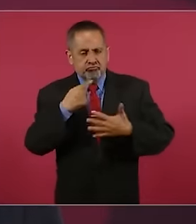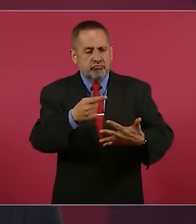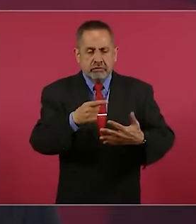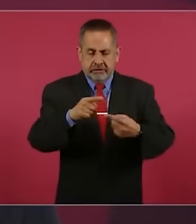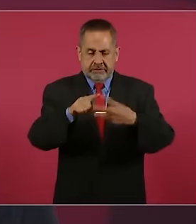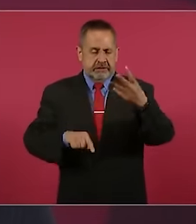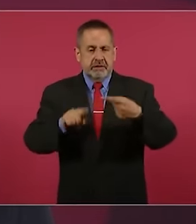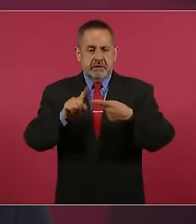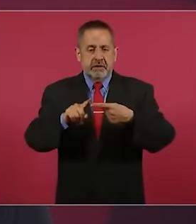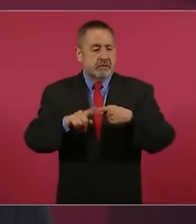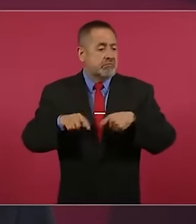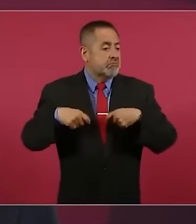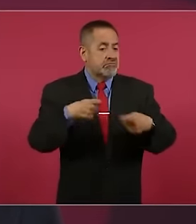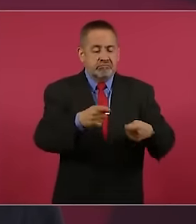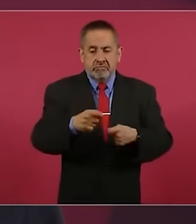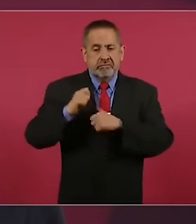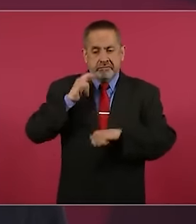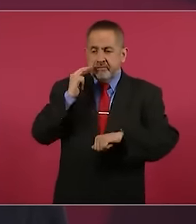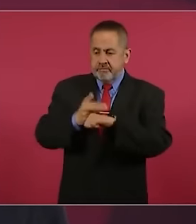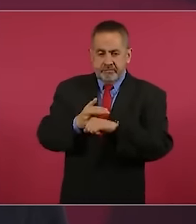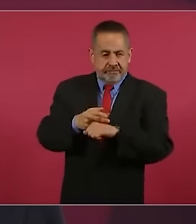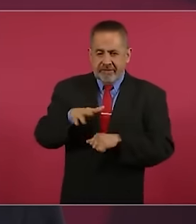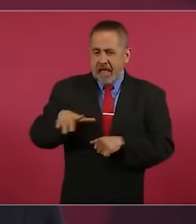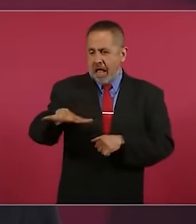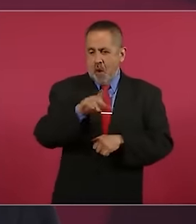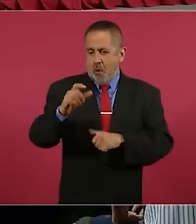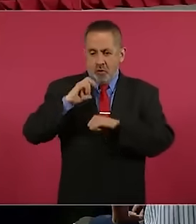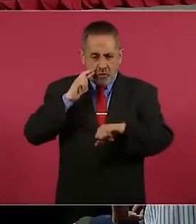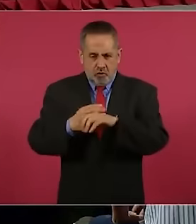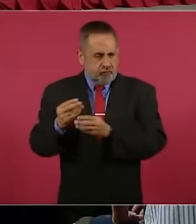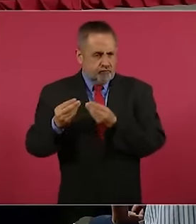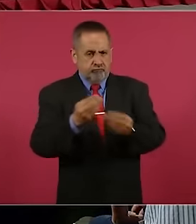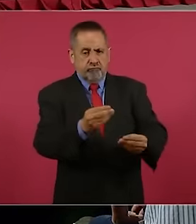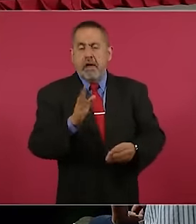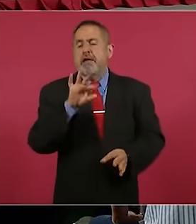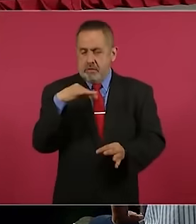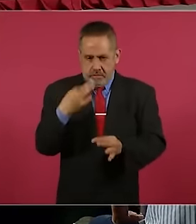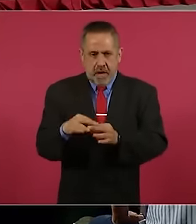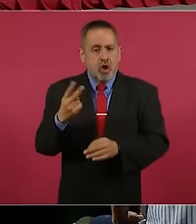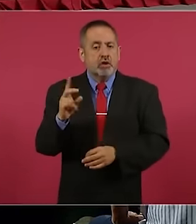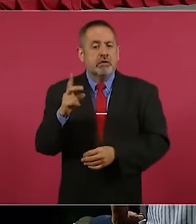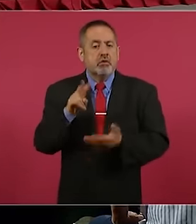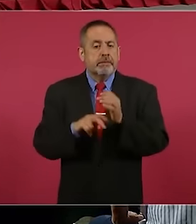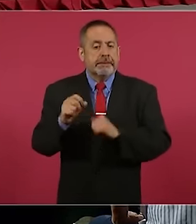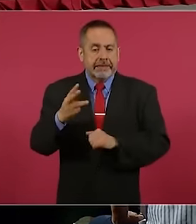compromiso, la transferencia del distrito de Riego yaqui. Esto se realizó el 2 de diciembre de 2023.